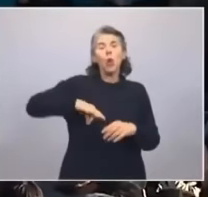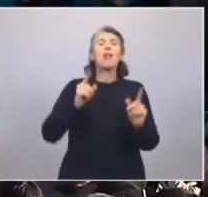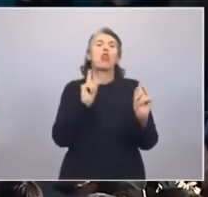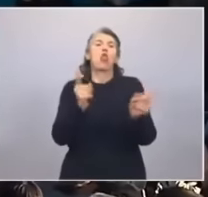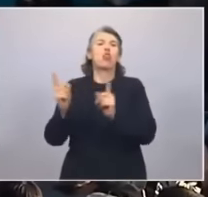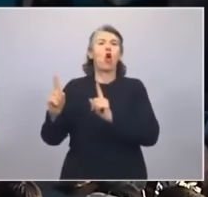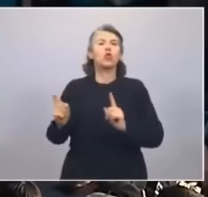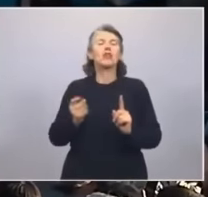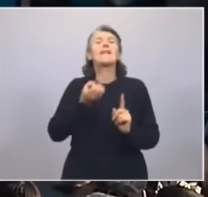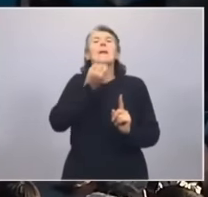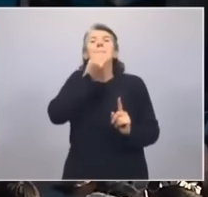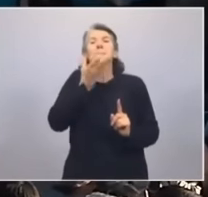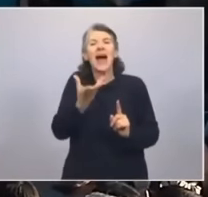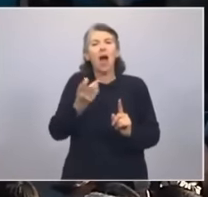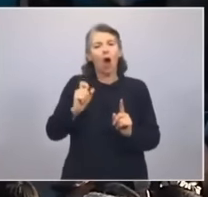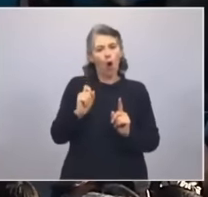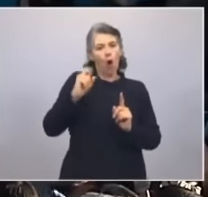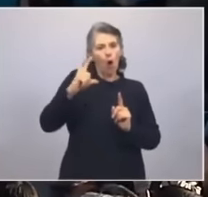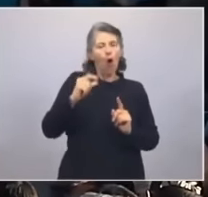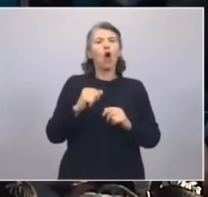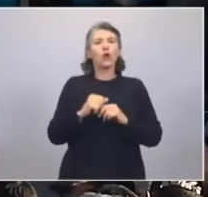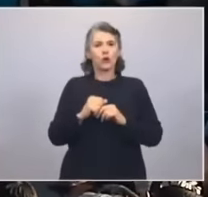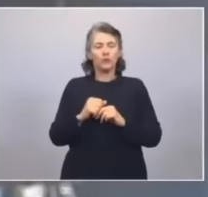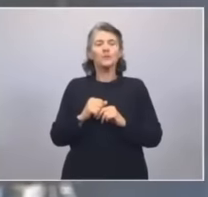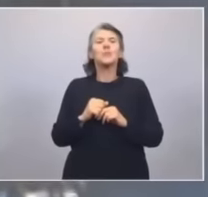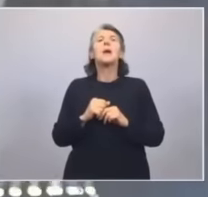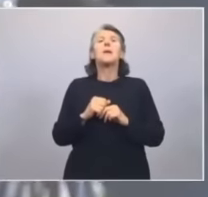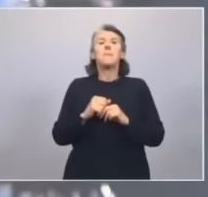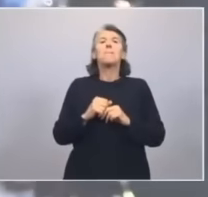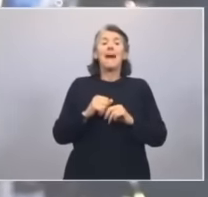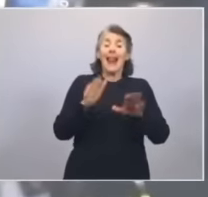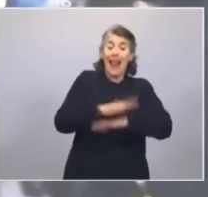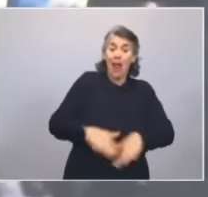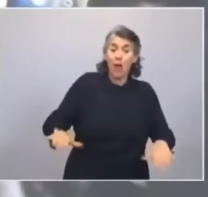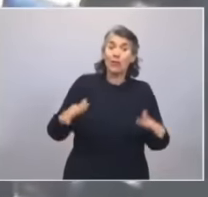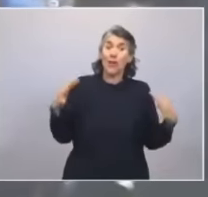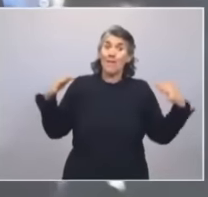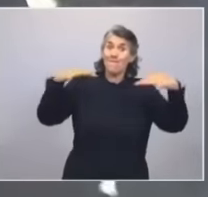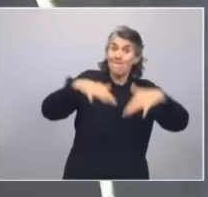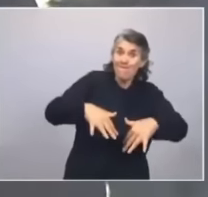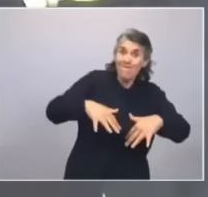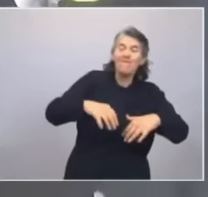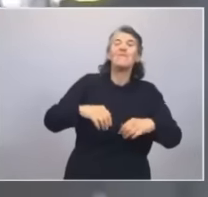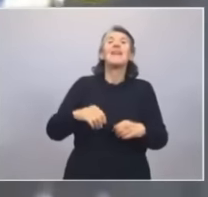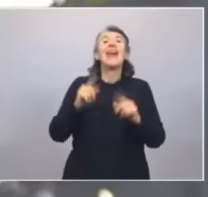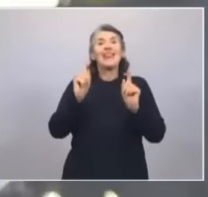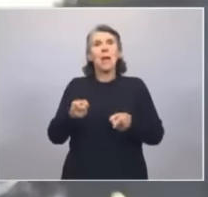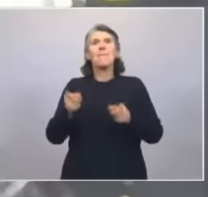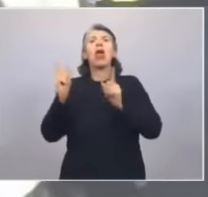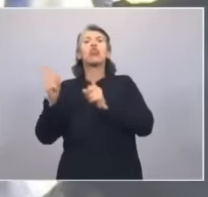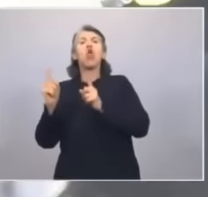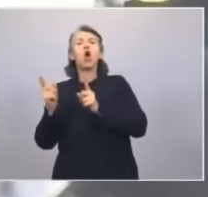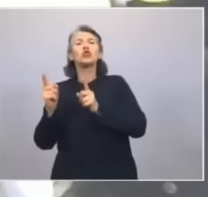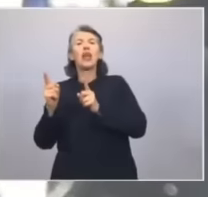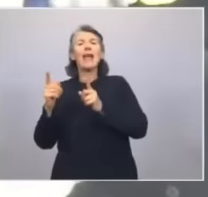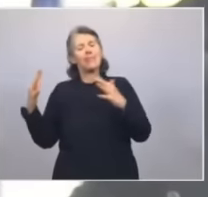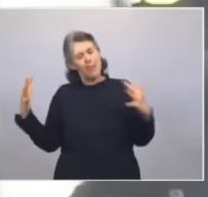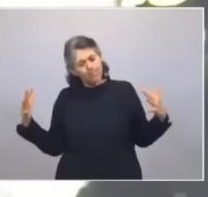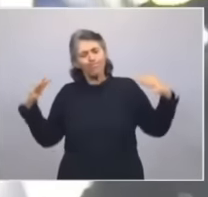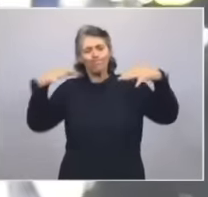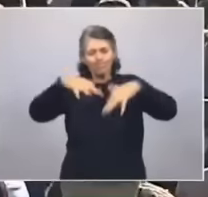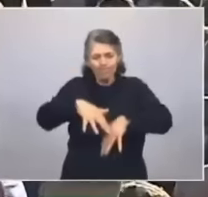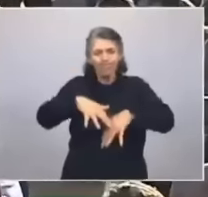con presentismo para que pibes y docentes estén juntos adentro del aula, que nos